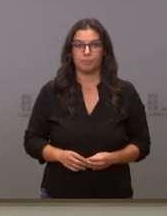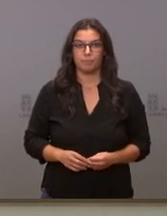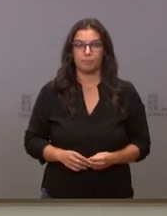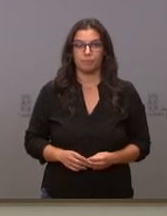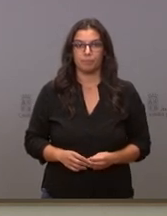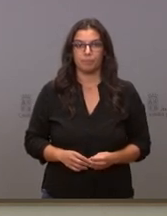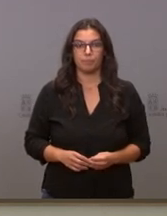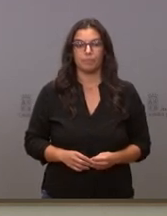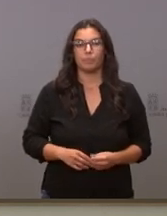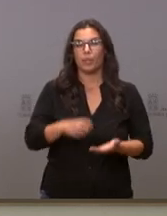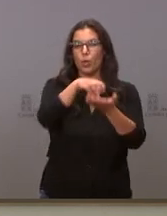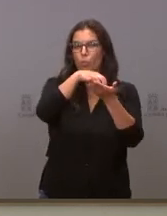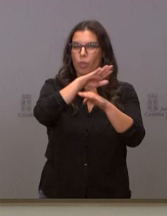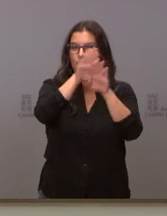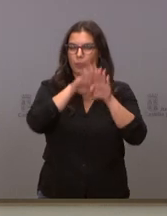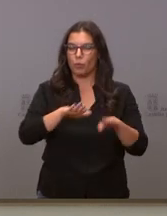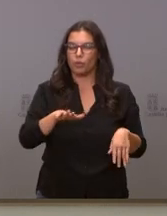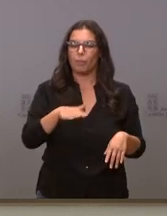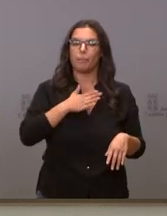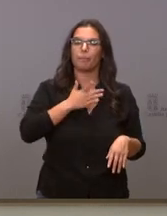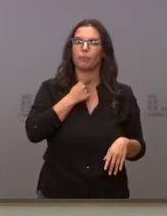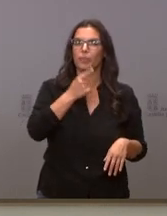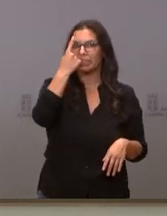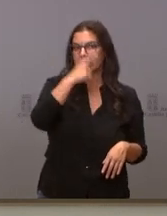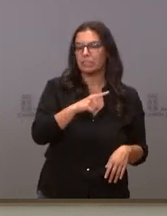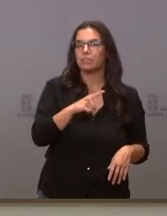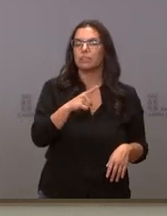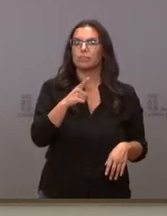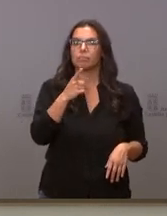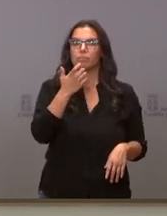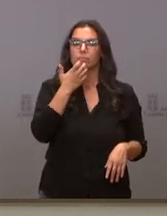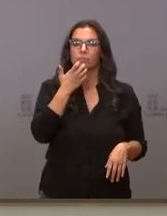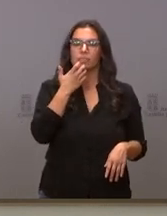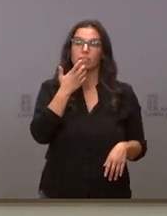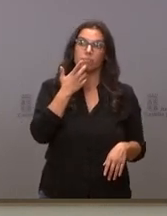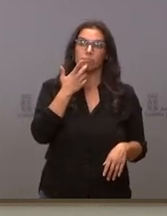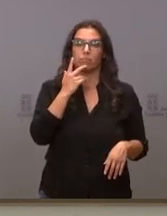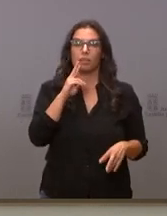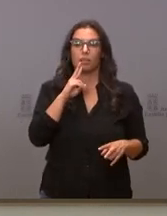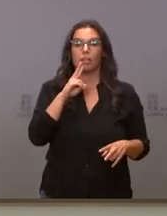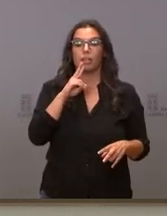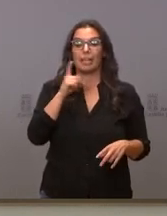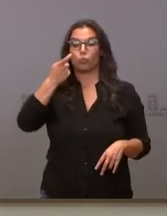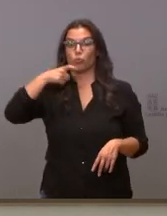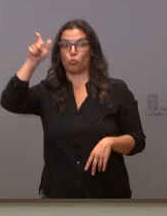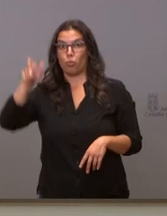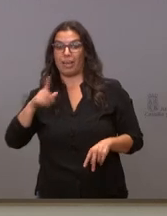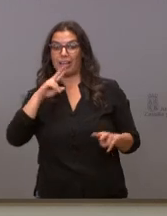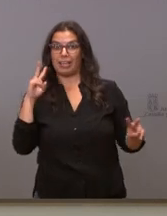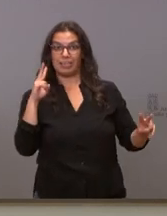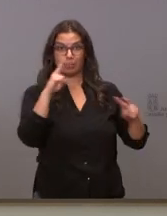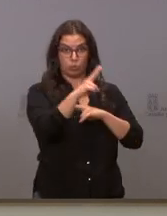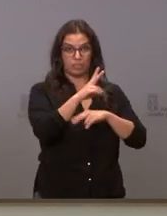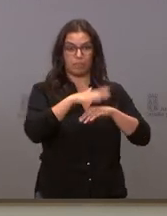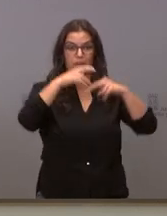una última duda me gustaría saber si la oferta la contestación del señor Tudanca para sentarse a